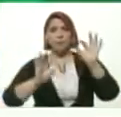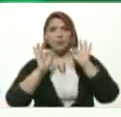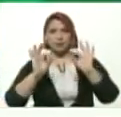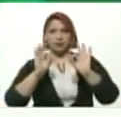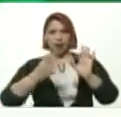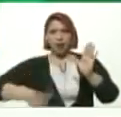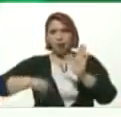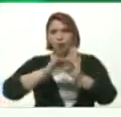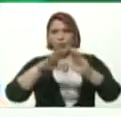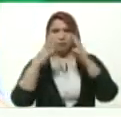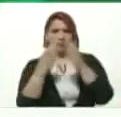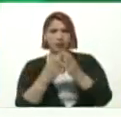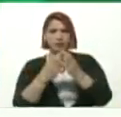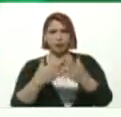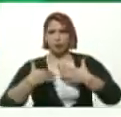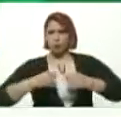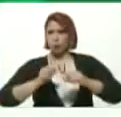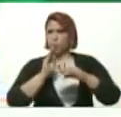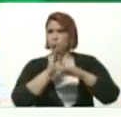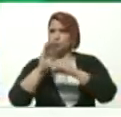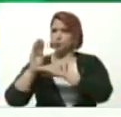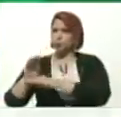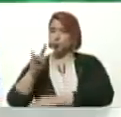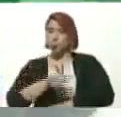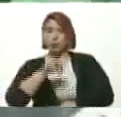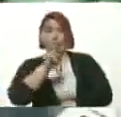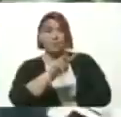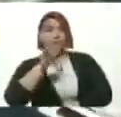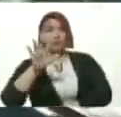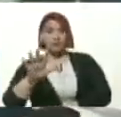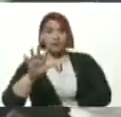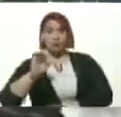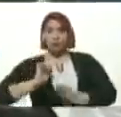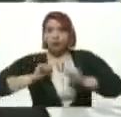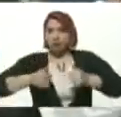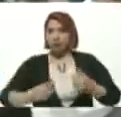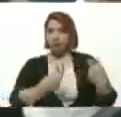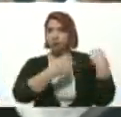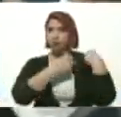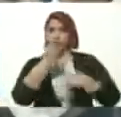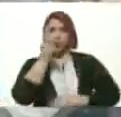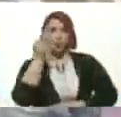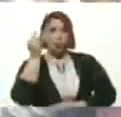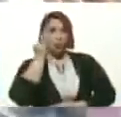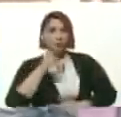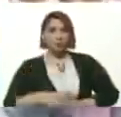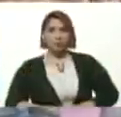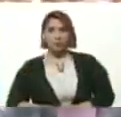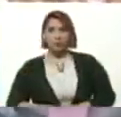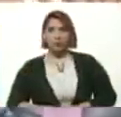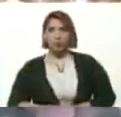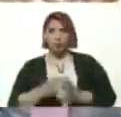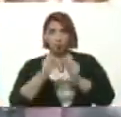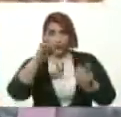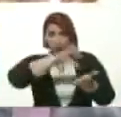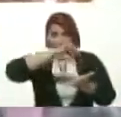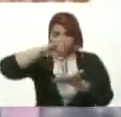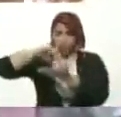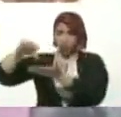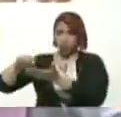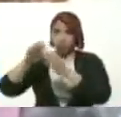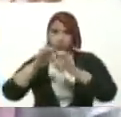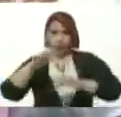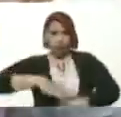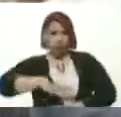reinicio De clases Seguro Lunes 25 Con la jefa Y los jefes De los Centros educativos Del